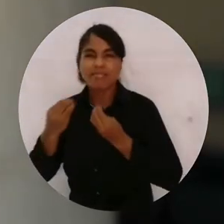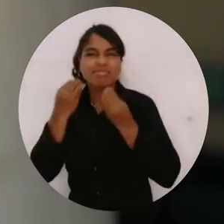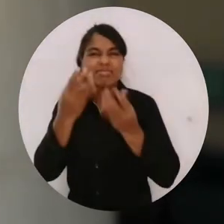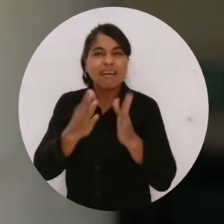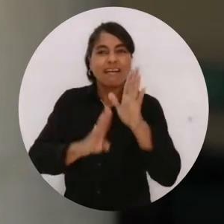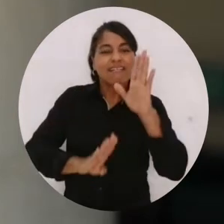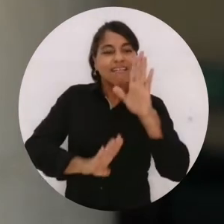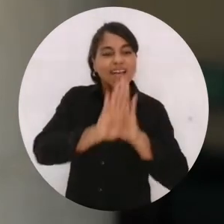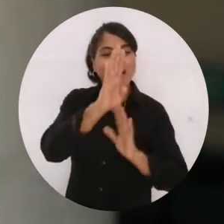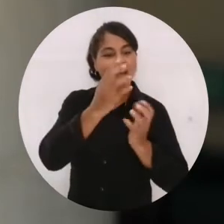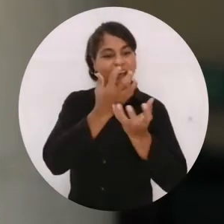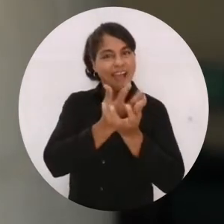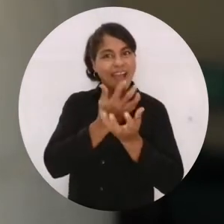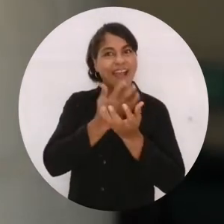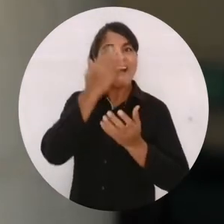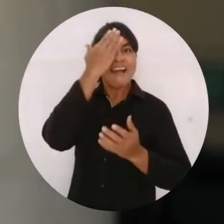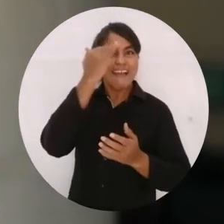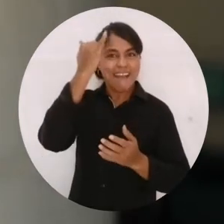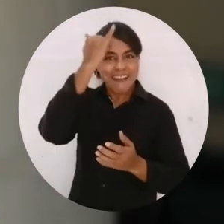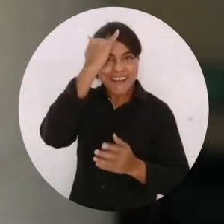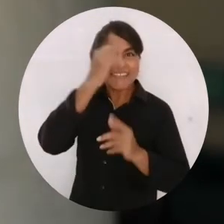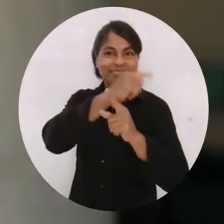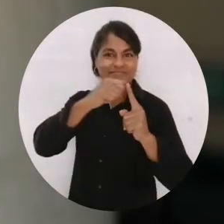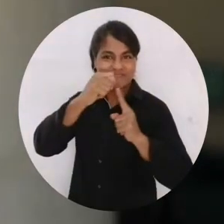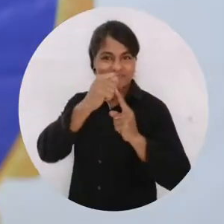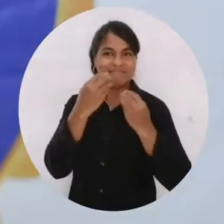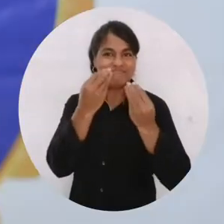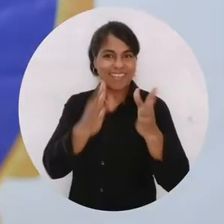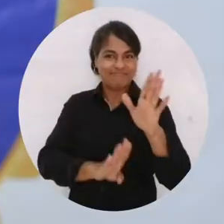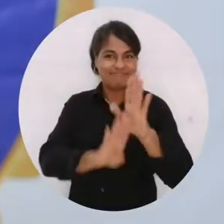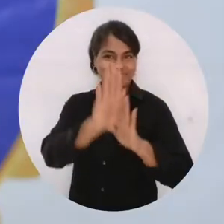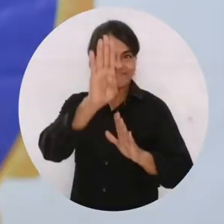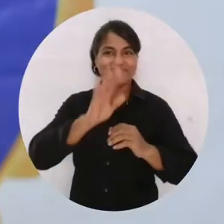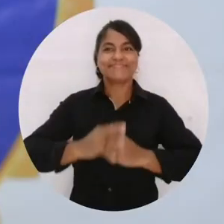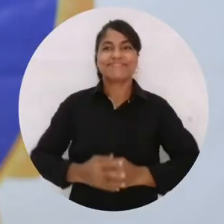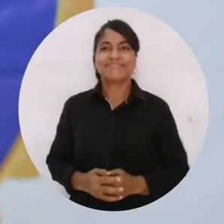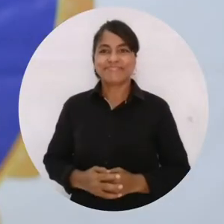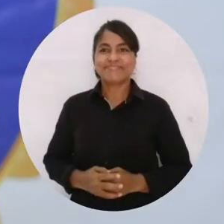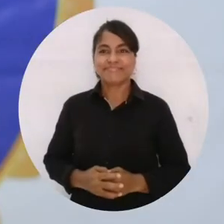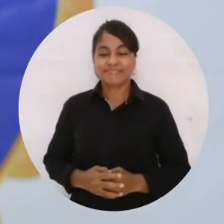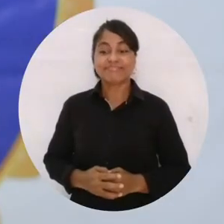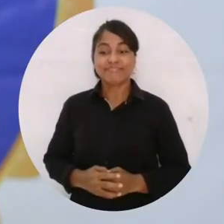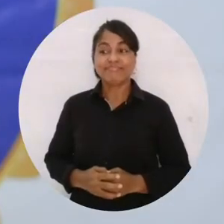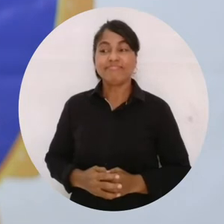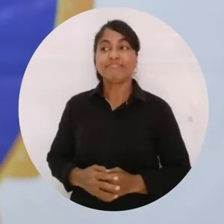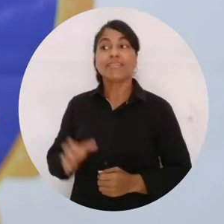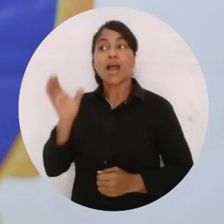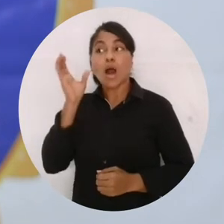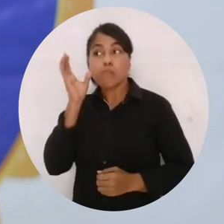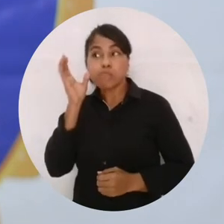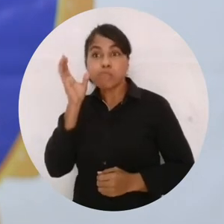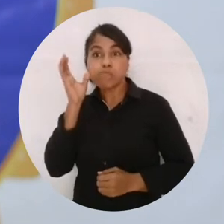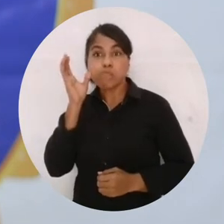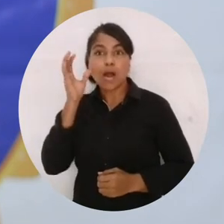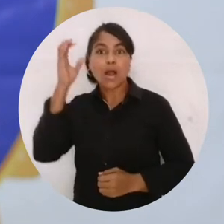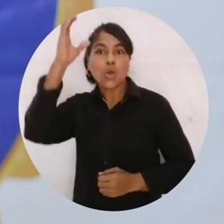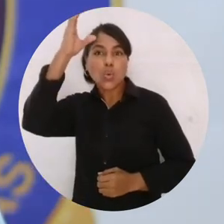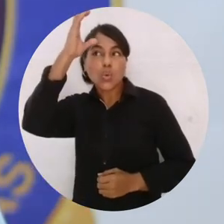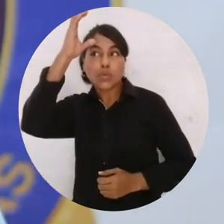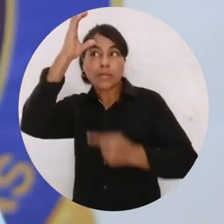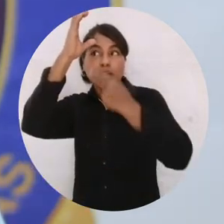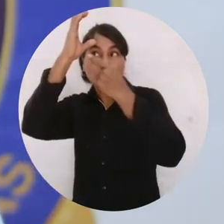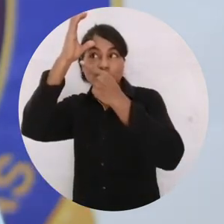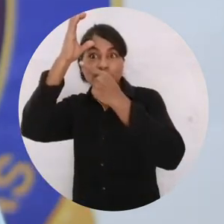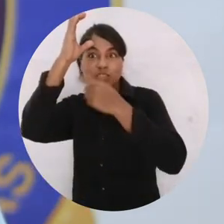científico, a nivel académico, sino también a nivel social. Hoy en día el conocimiento debe ser un conocimiento útil